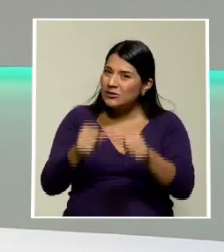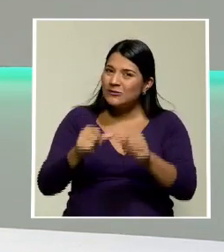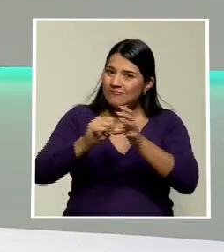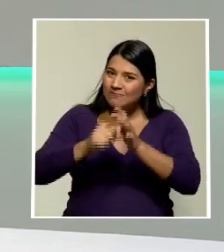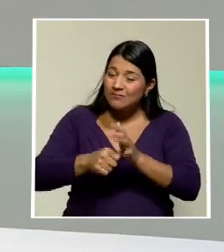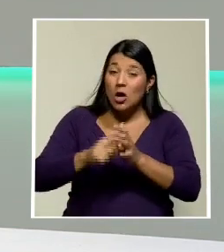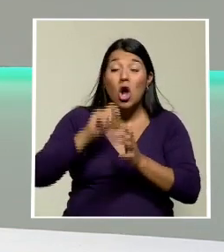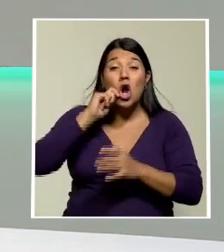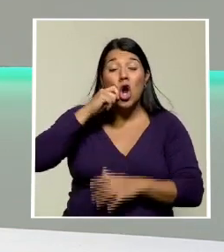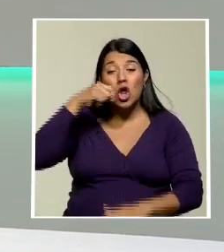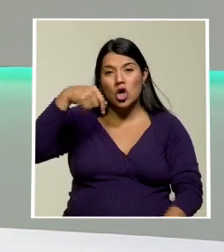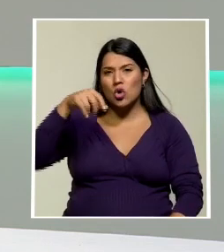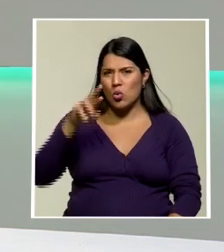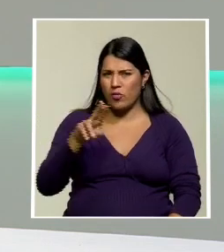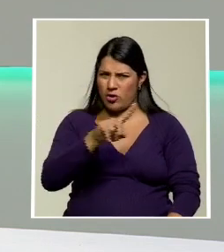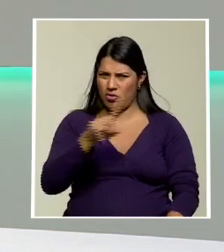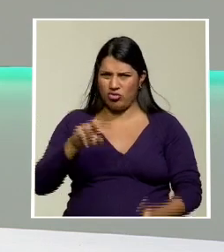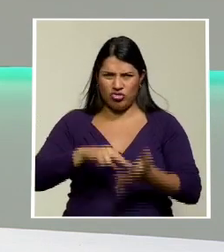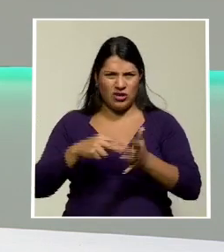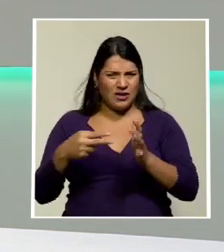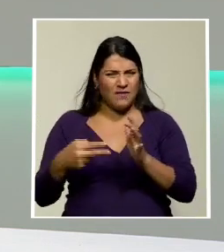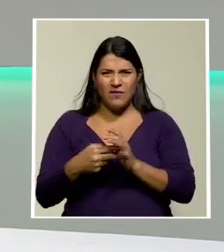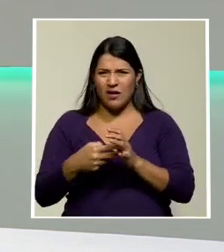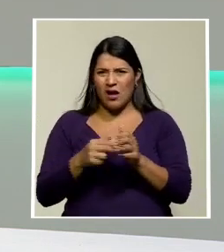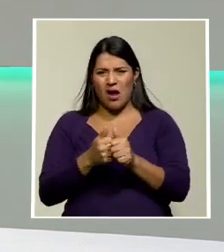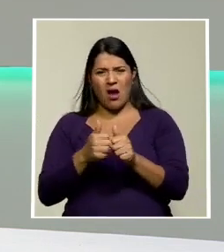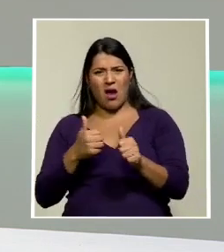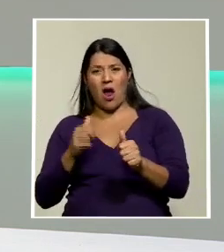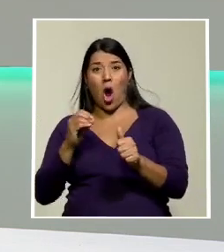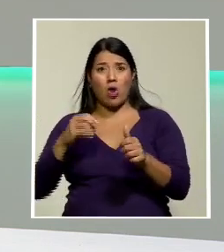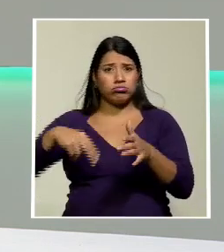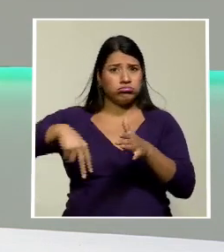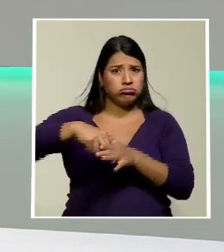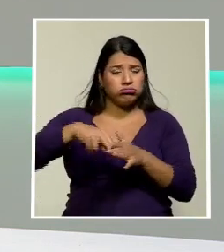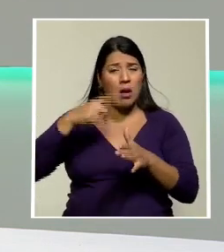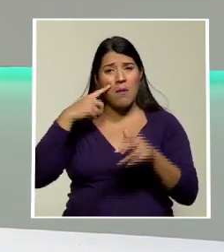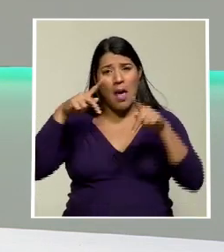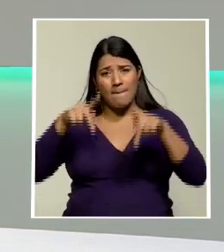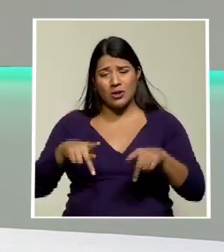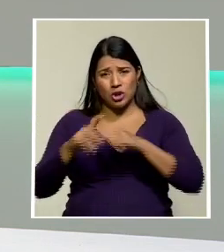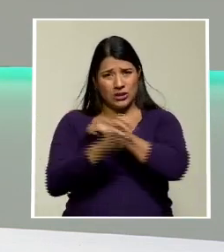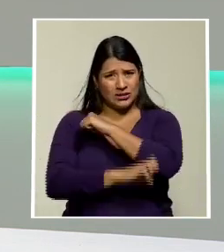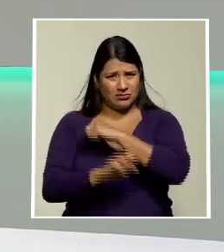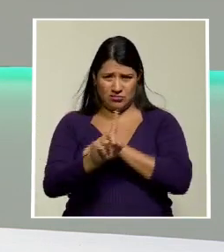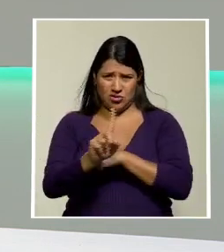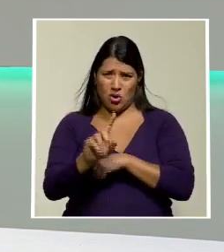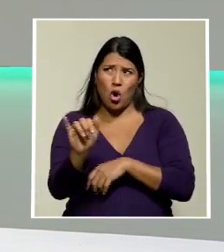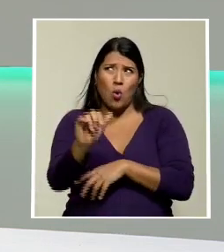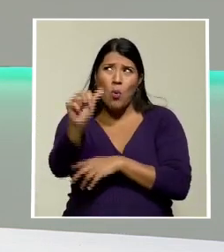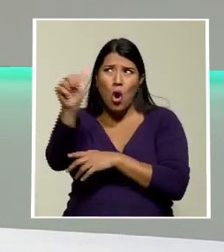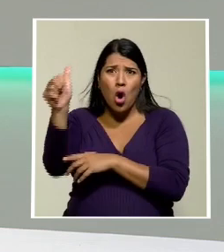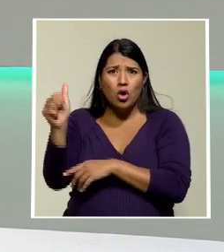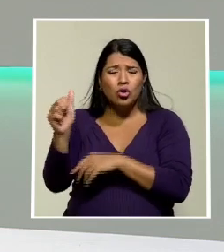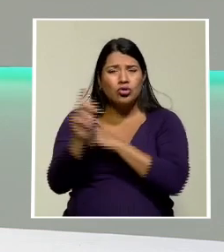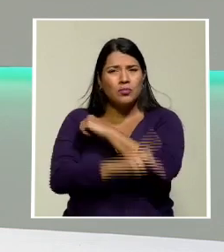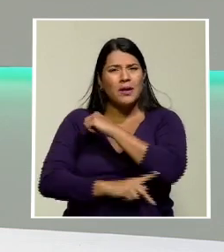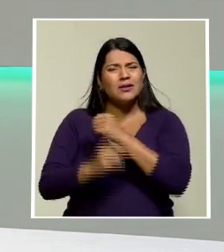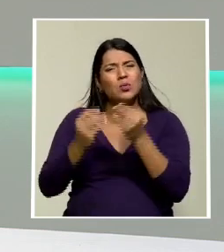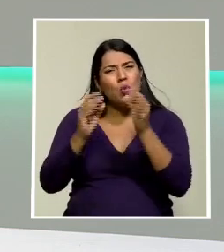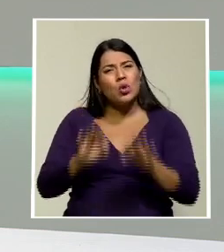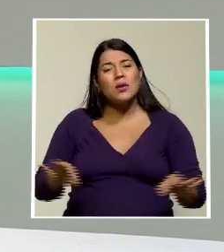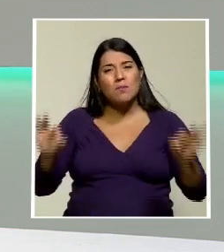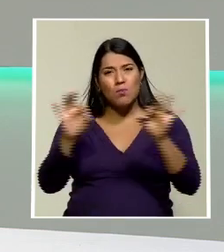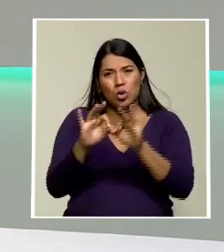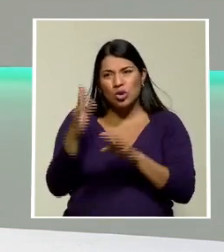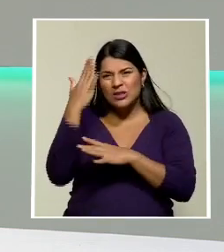no creará atrasos o limitación para los extranjeros. Señala que al igual que en otros países es vital tener información de quienes